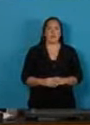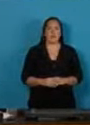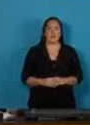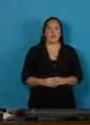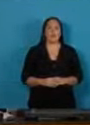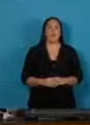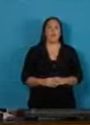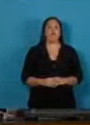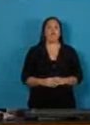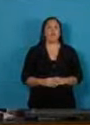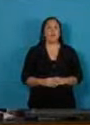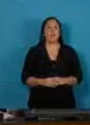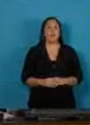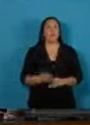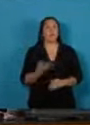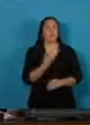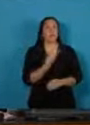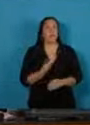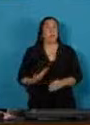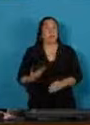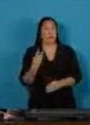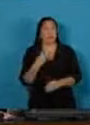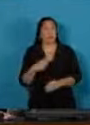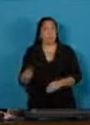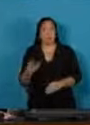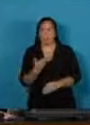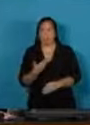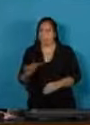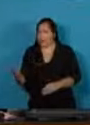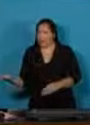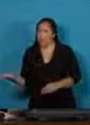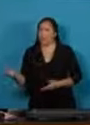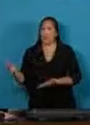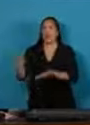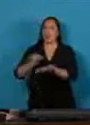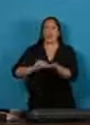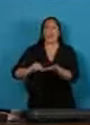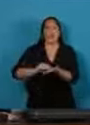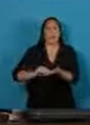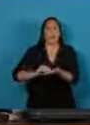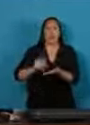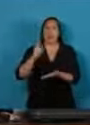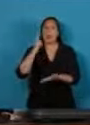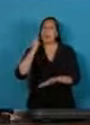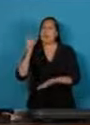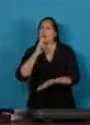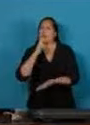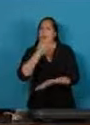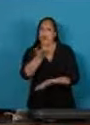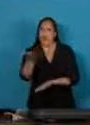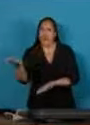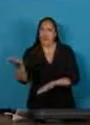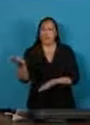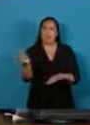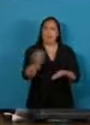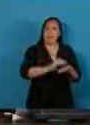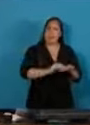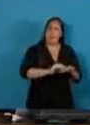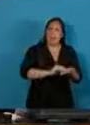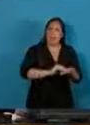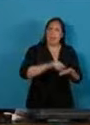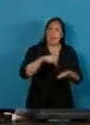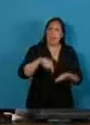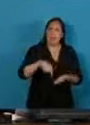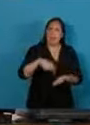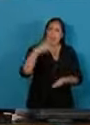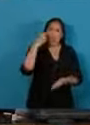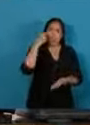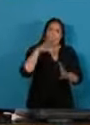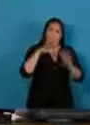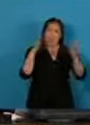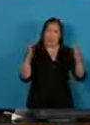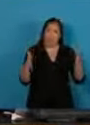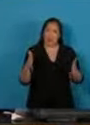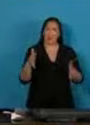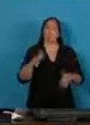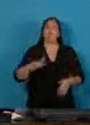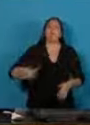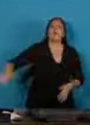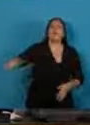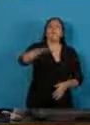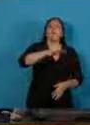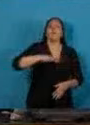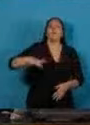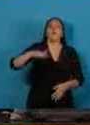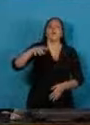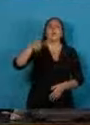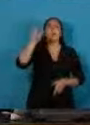Señora Vicepresidenta, diputadas, diputados, senadores, querido pueblo argentino,